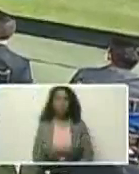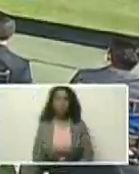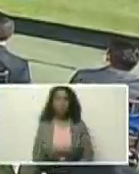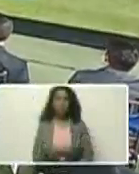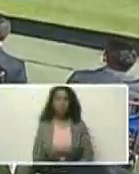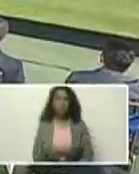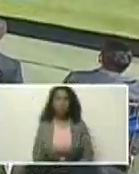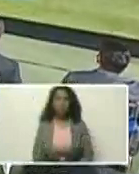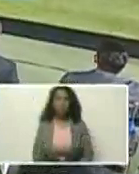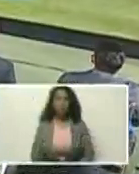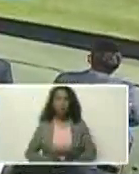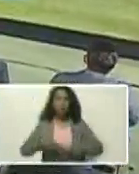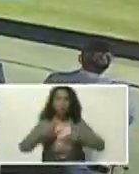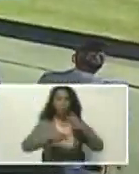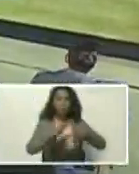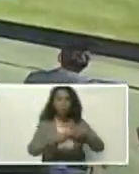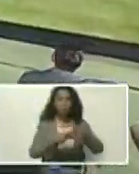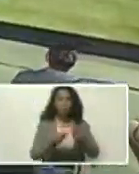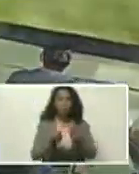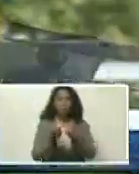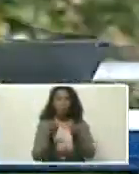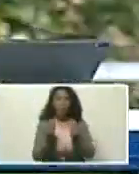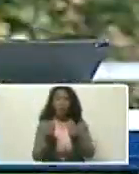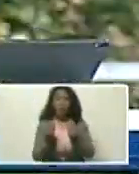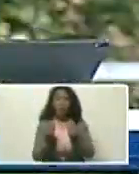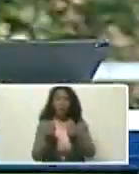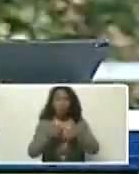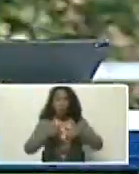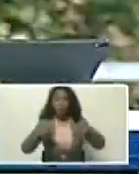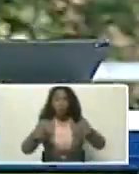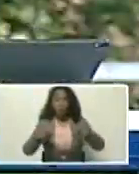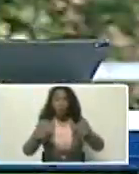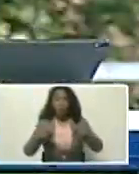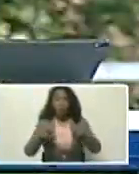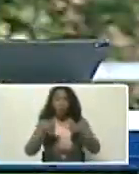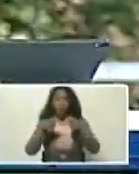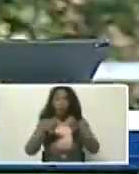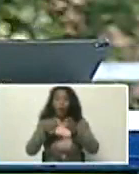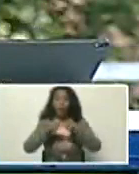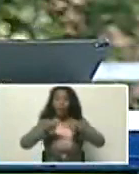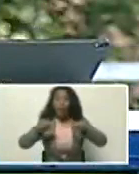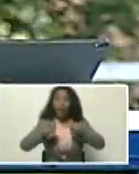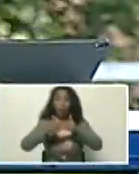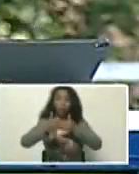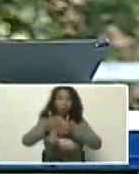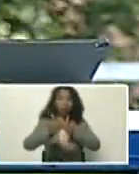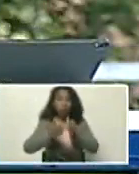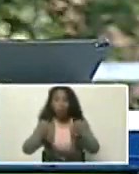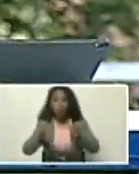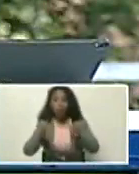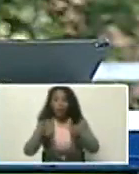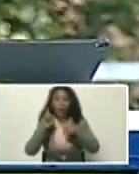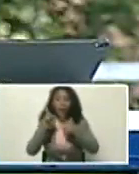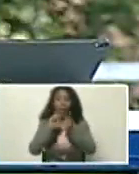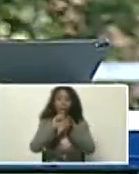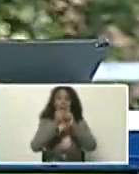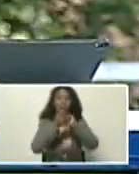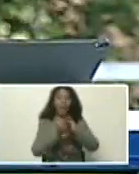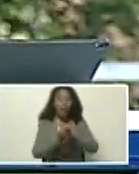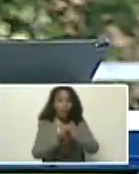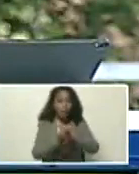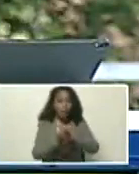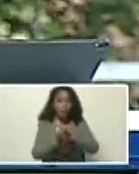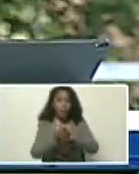de la producción, y la cantidad, y el rendimiento por hectárea, efectos del cambio climático, sobre el